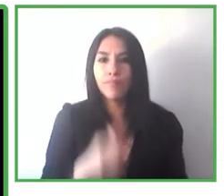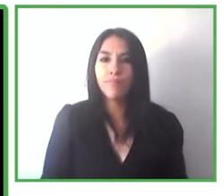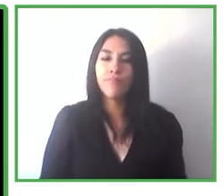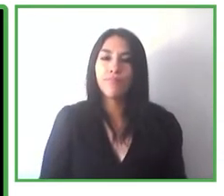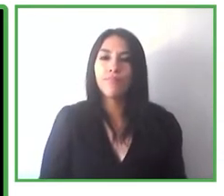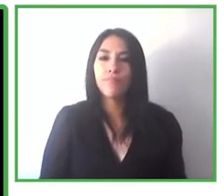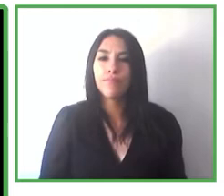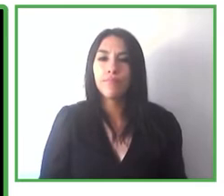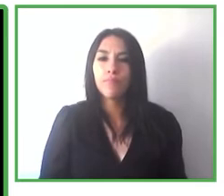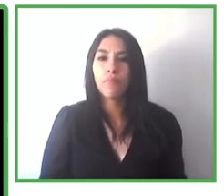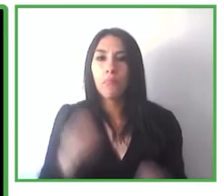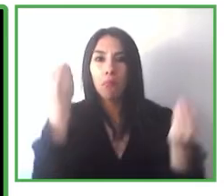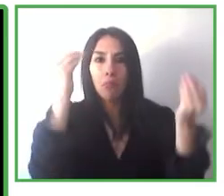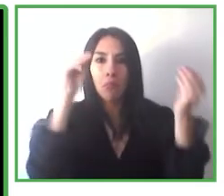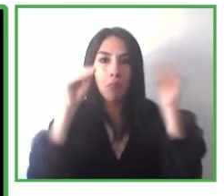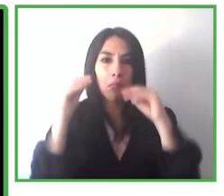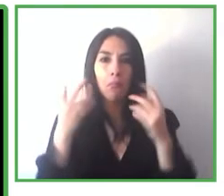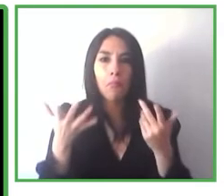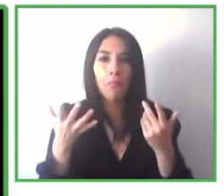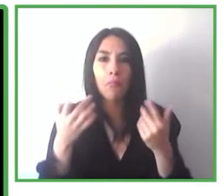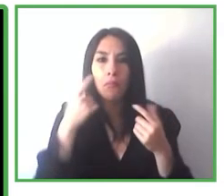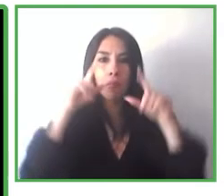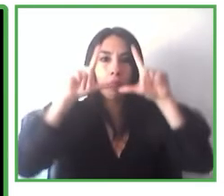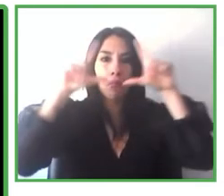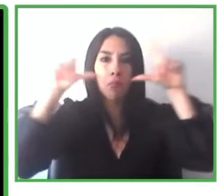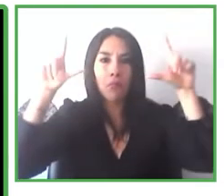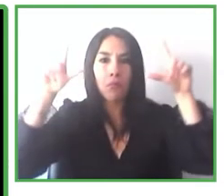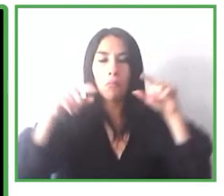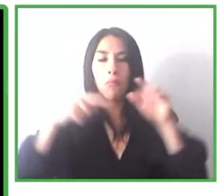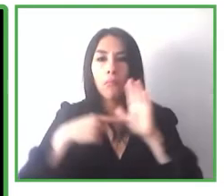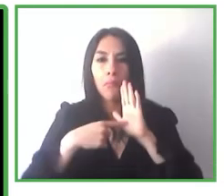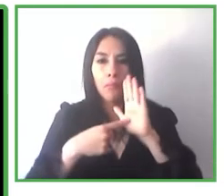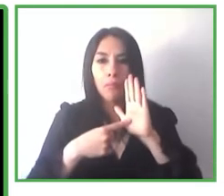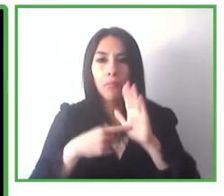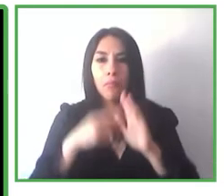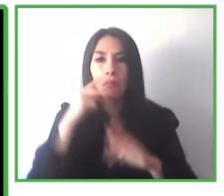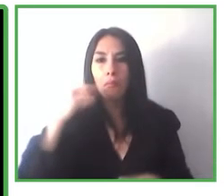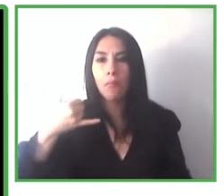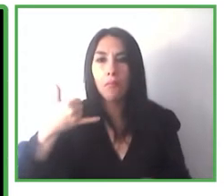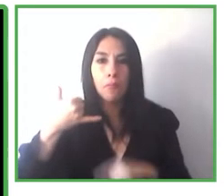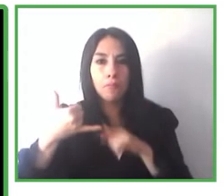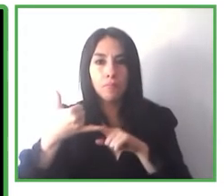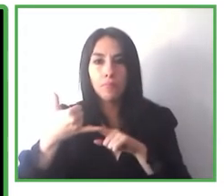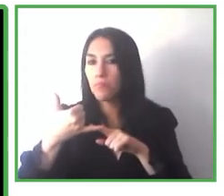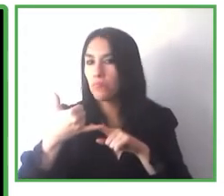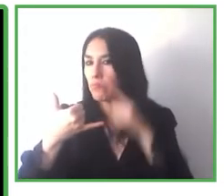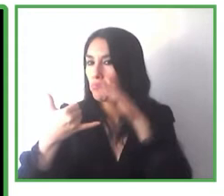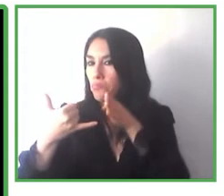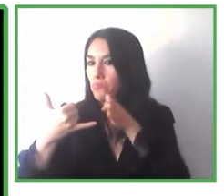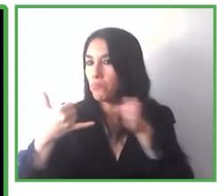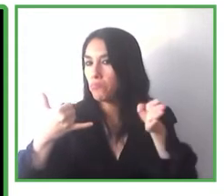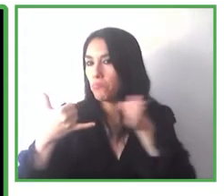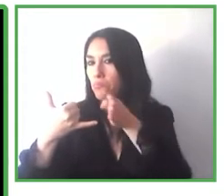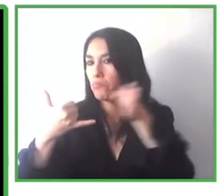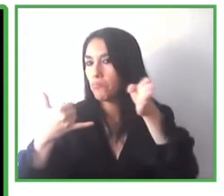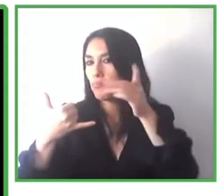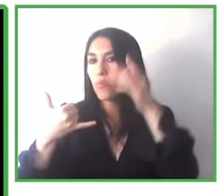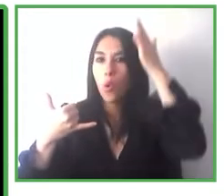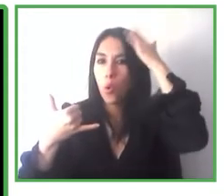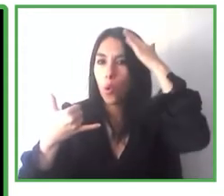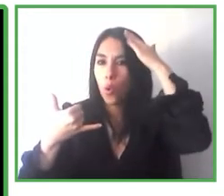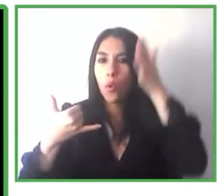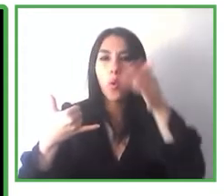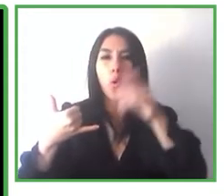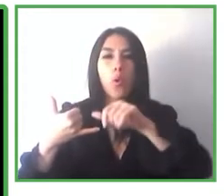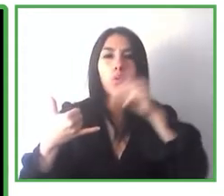y pueda moverse con cierta autonomía los Oscars se celebraron en esta estación en última edición de los Oscars y ahí estaba Navilens en la televisión americana como